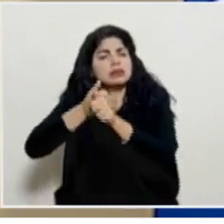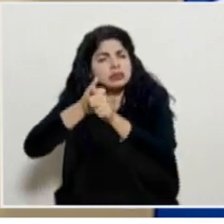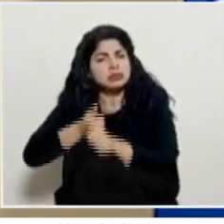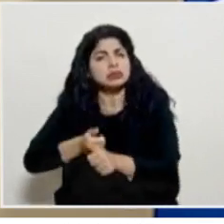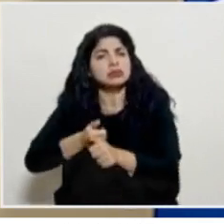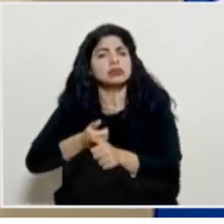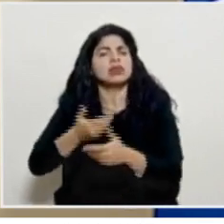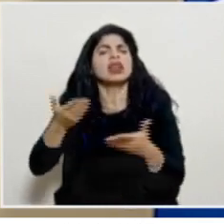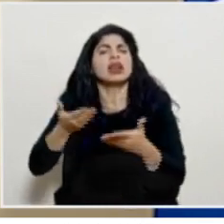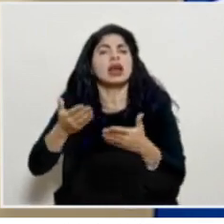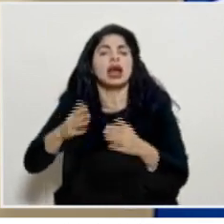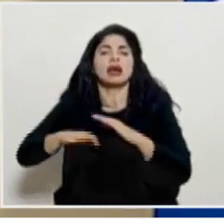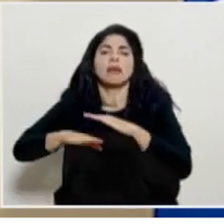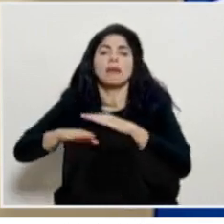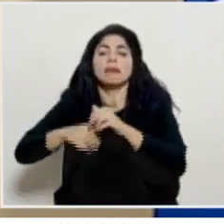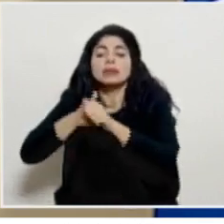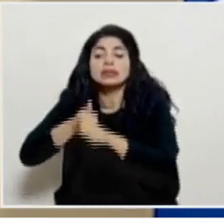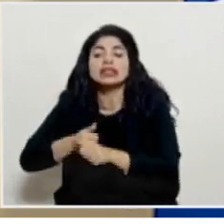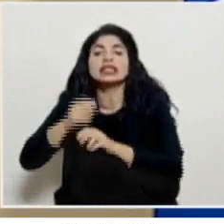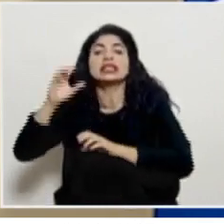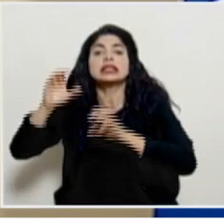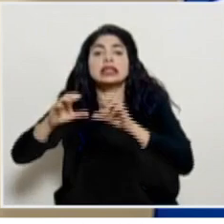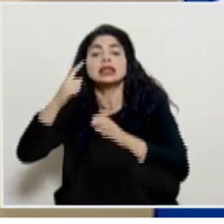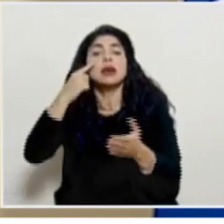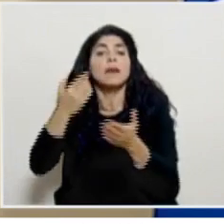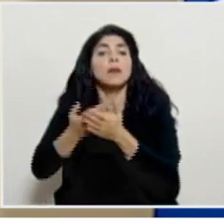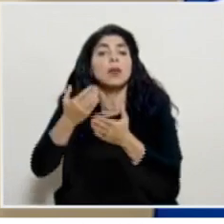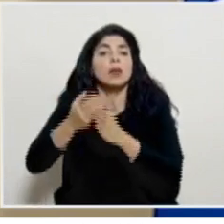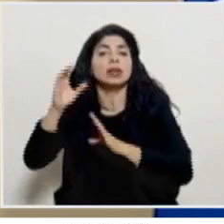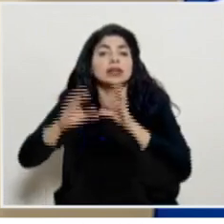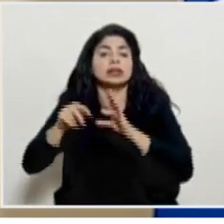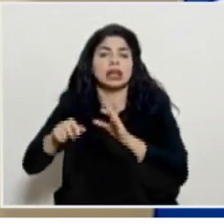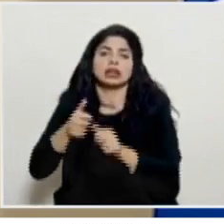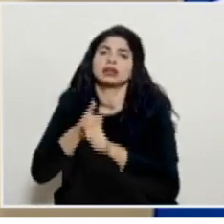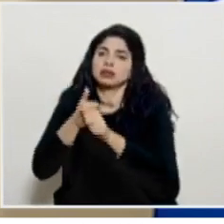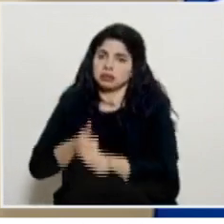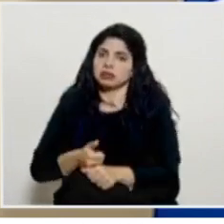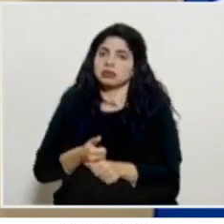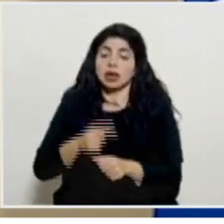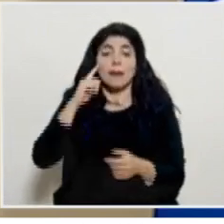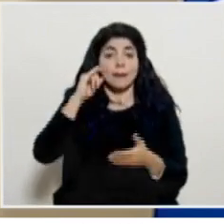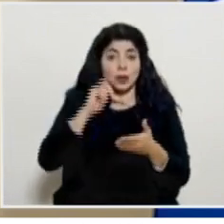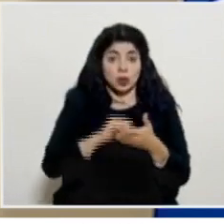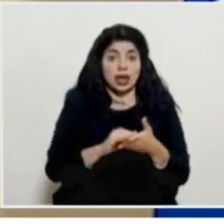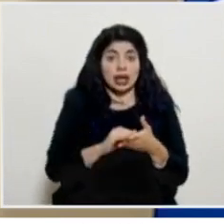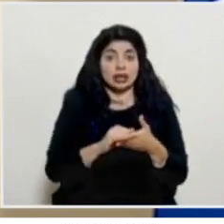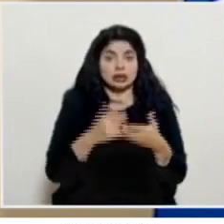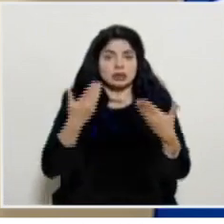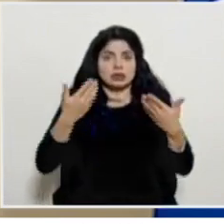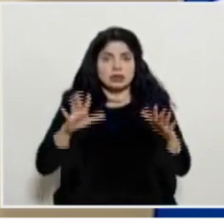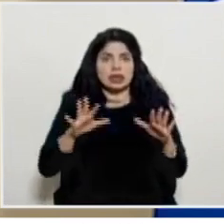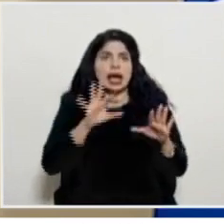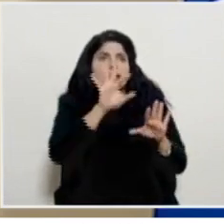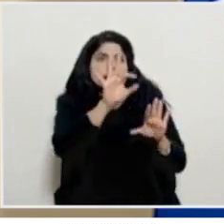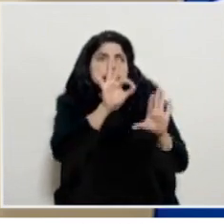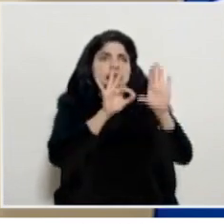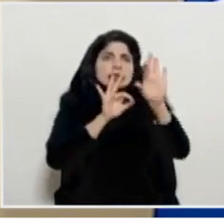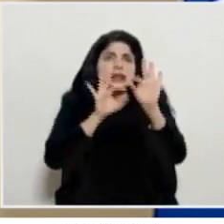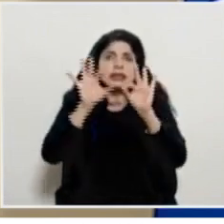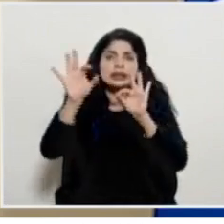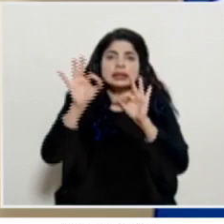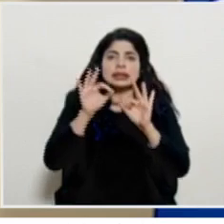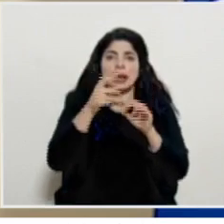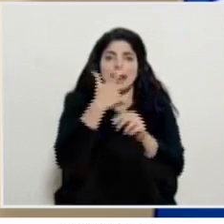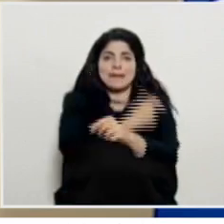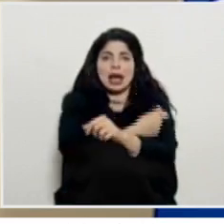como base la ciencia, la evidencia científica. Por eso es que justamente se han seleccionado las vacunas que se han